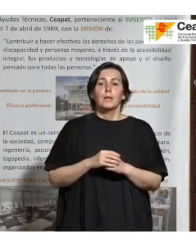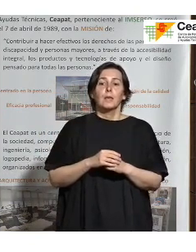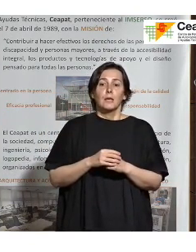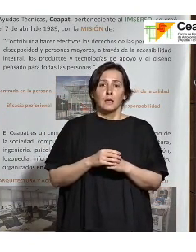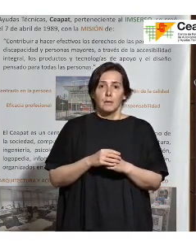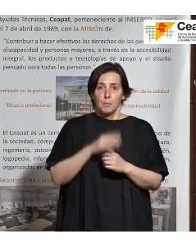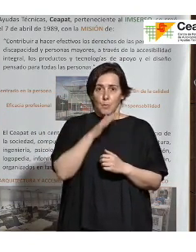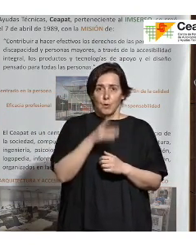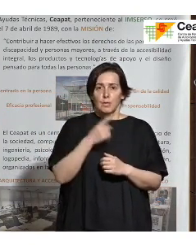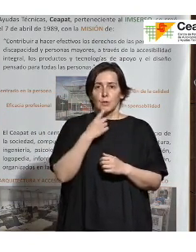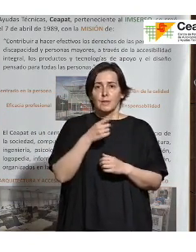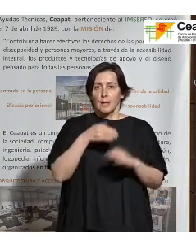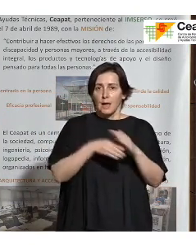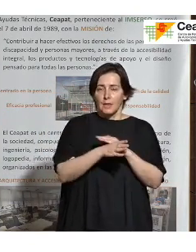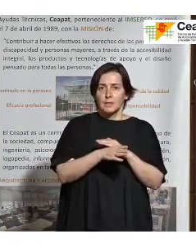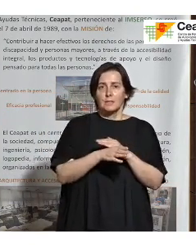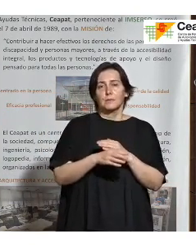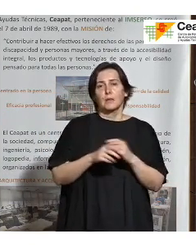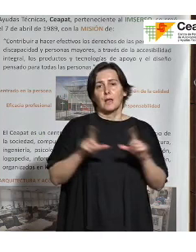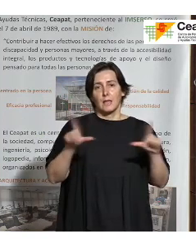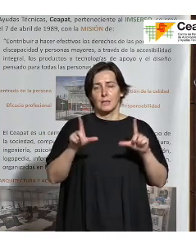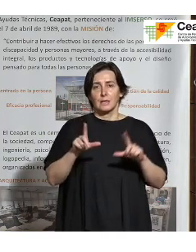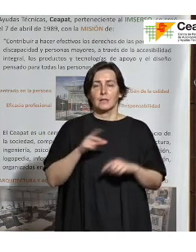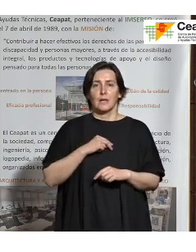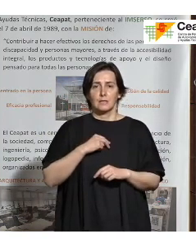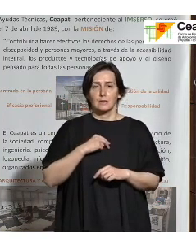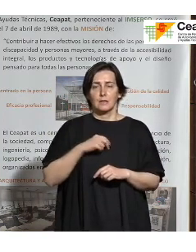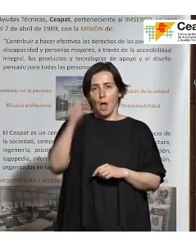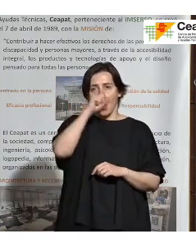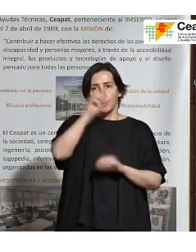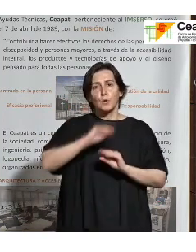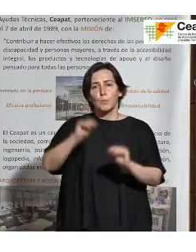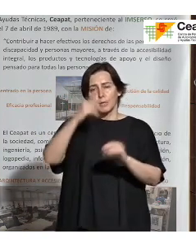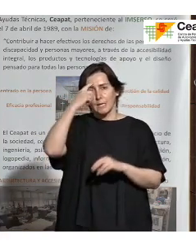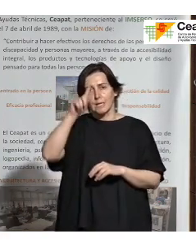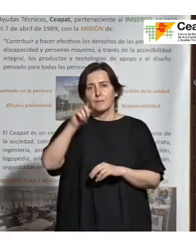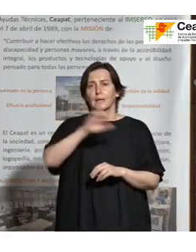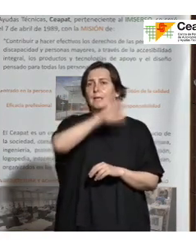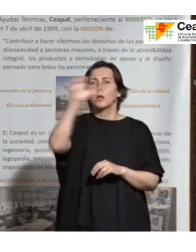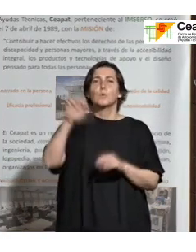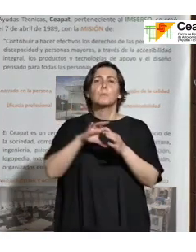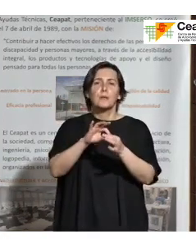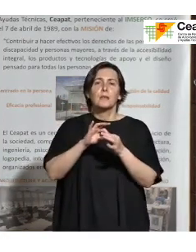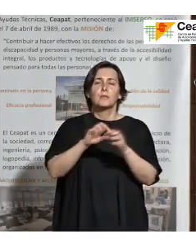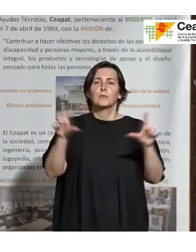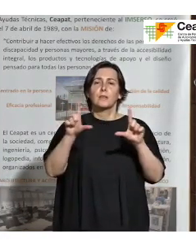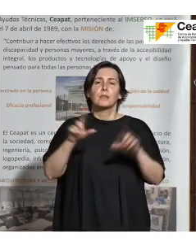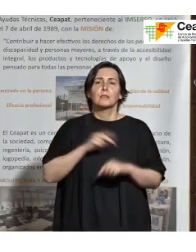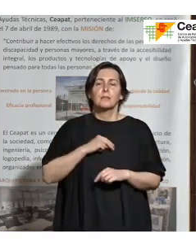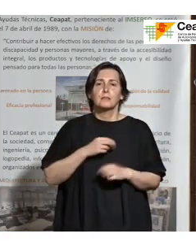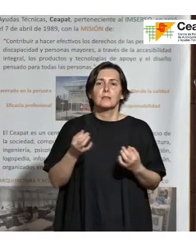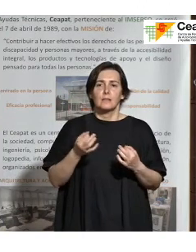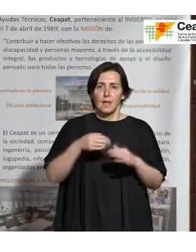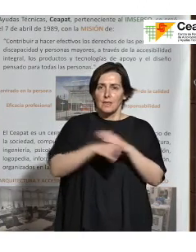una referencia en la parte de accesibilidad en la parte de teleasistencia quería saber vuestra opinión y cómo está la parte europea respecto a la norma de teleasistencia en accesibilidad